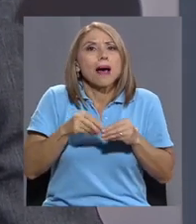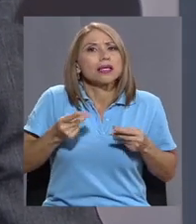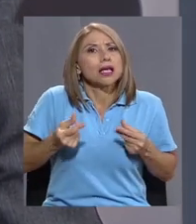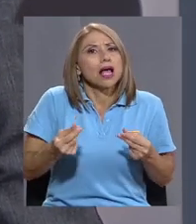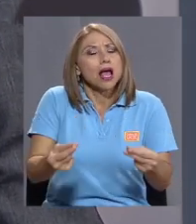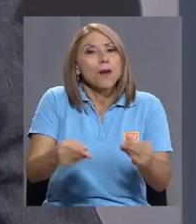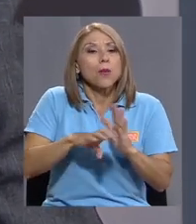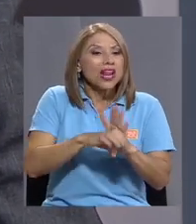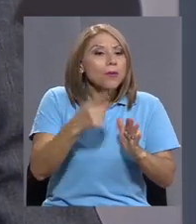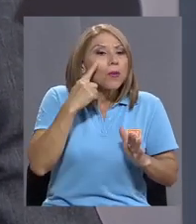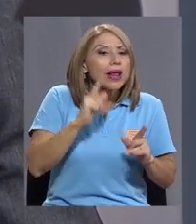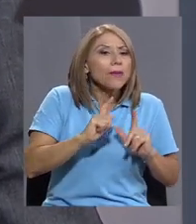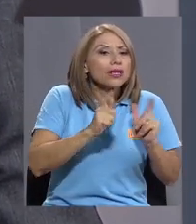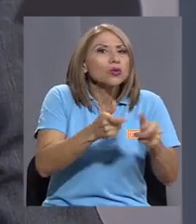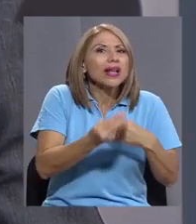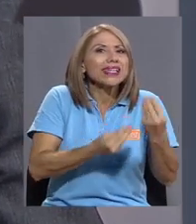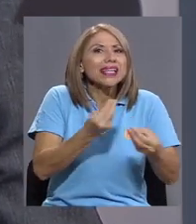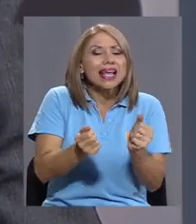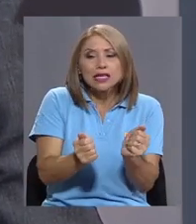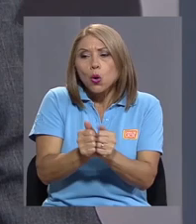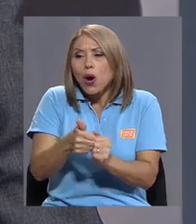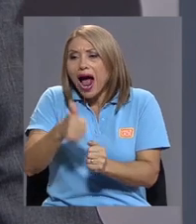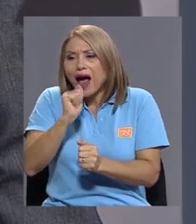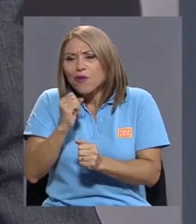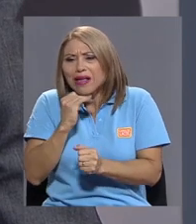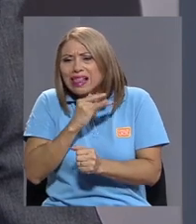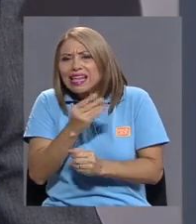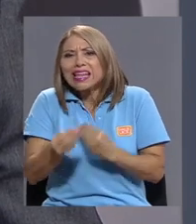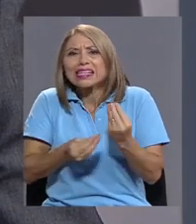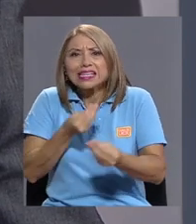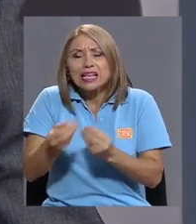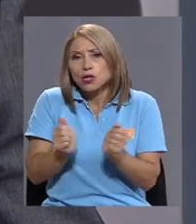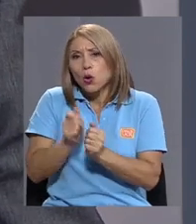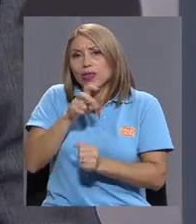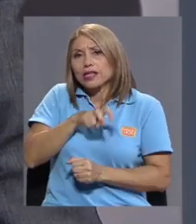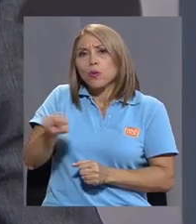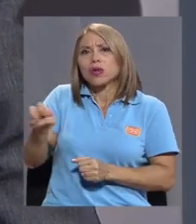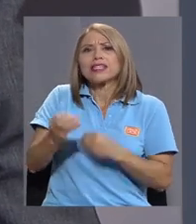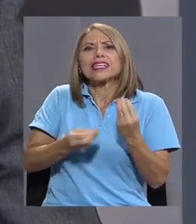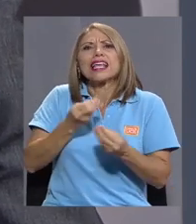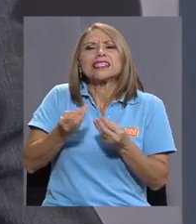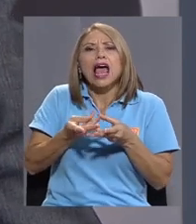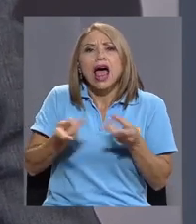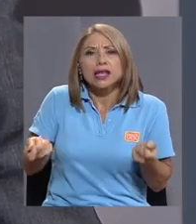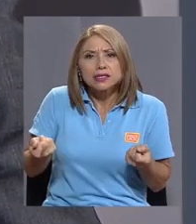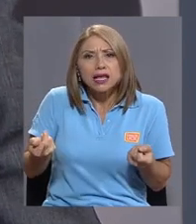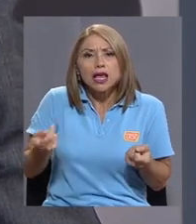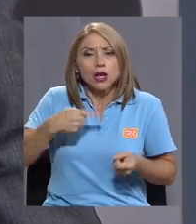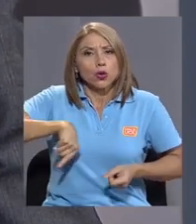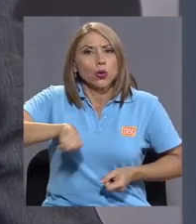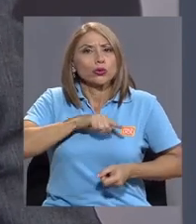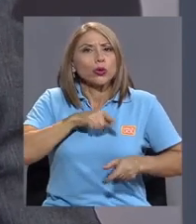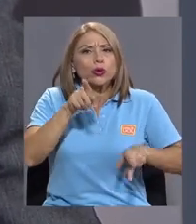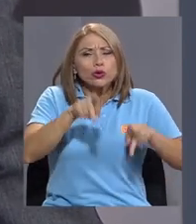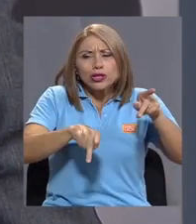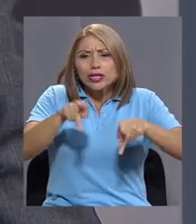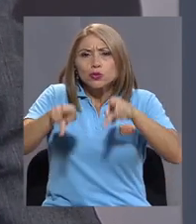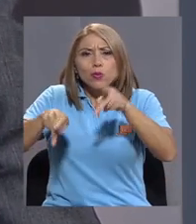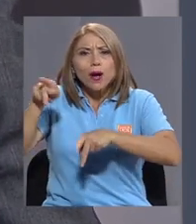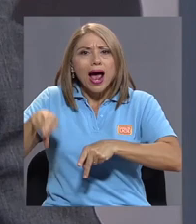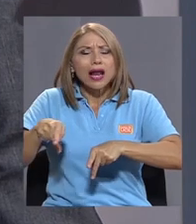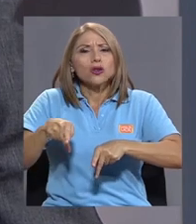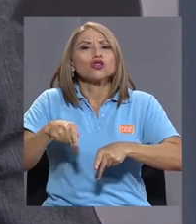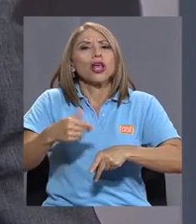de los residuos, en el tratamiento de agua, en transporte, donde nosotros como seres humanos tenemos una acción